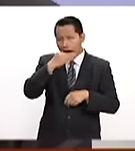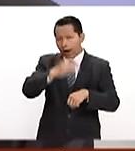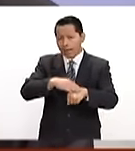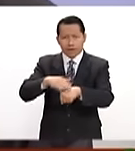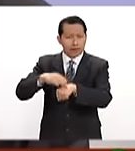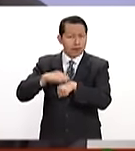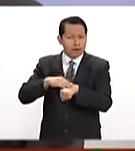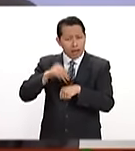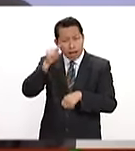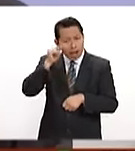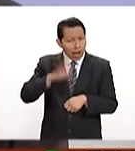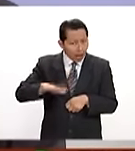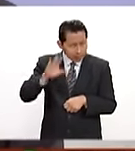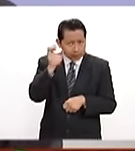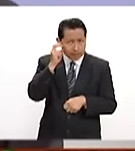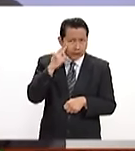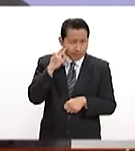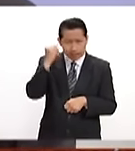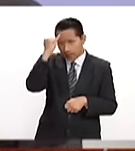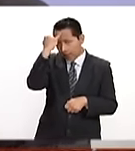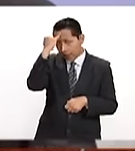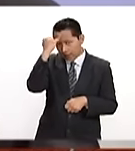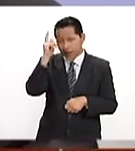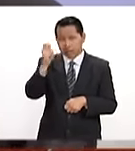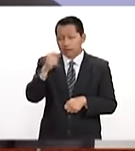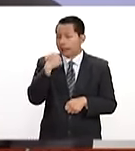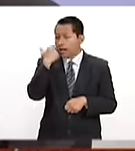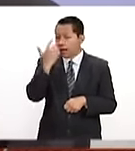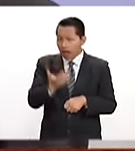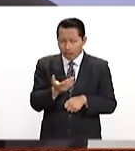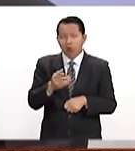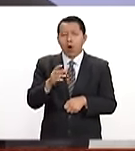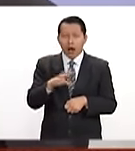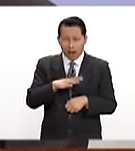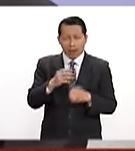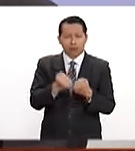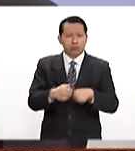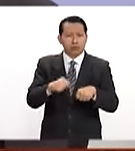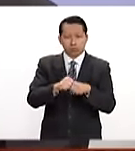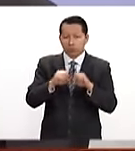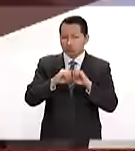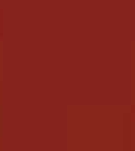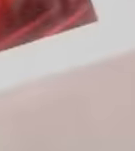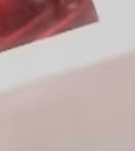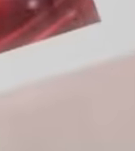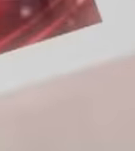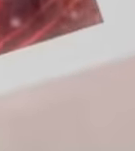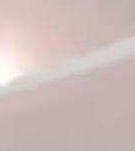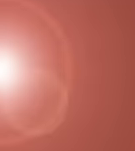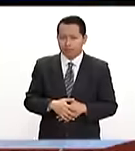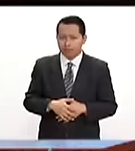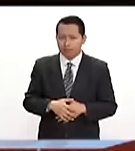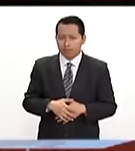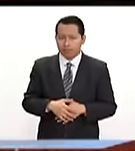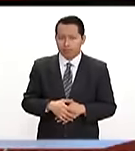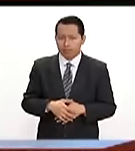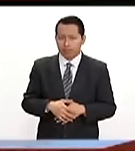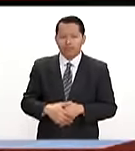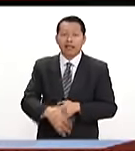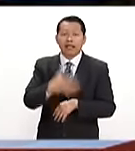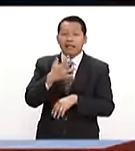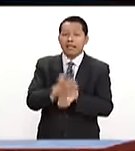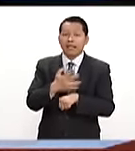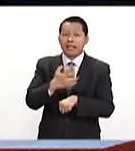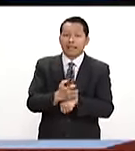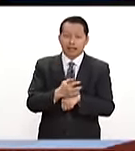estados asiáticos, China e India, que queremos ser unos socios claros. La quinta